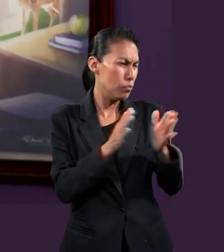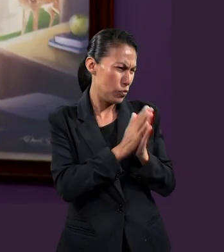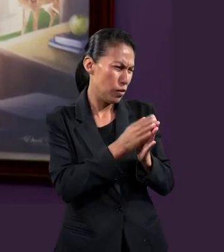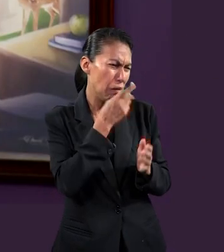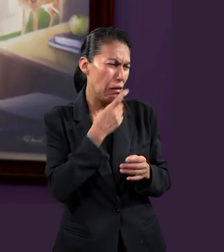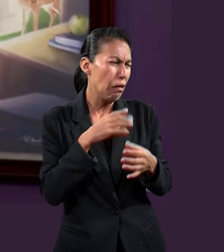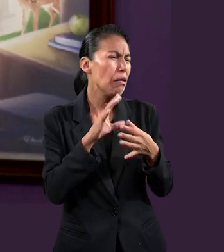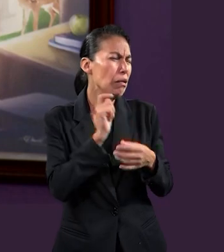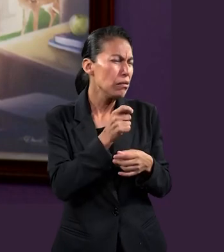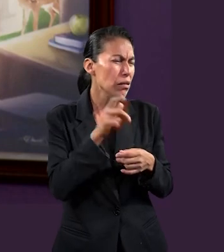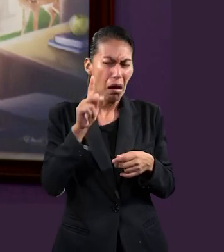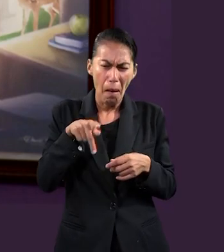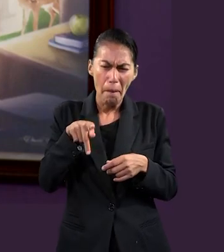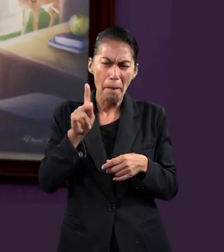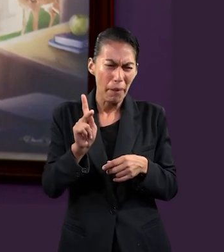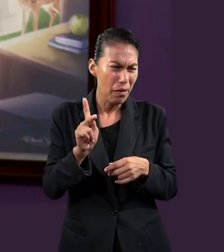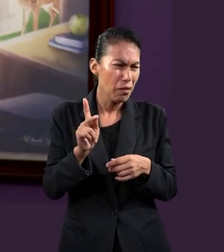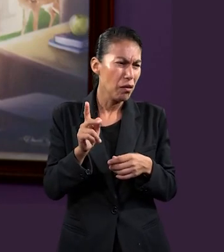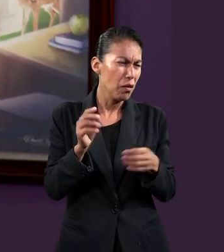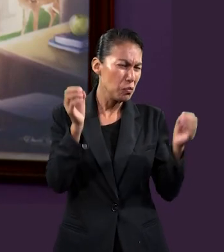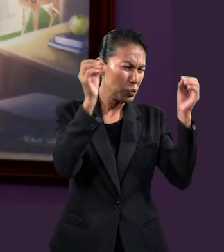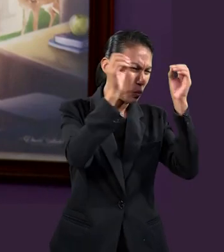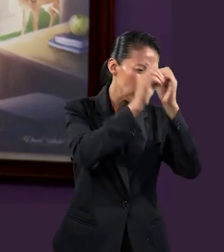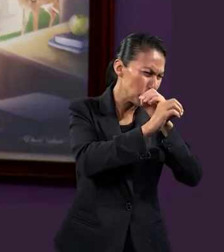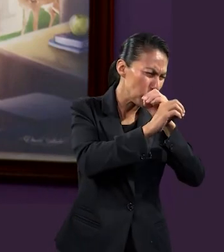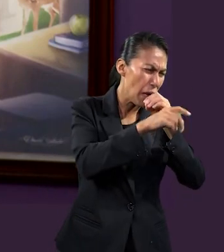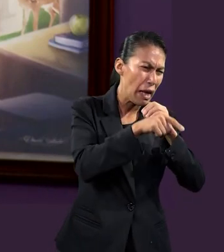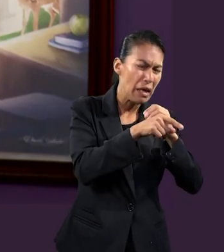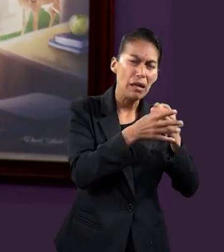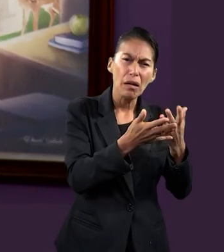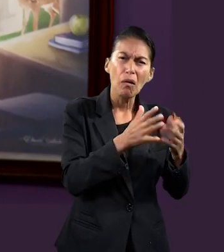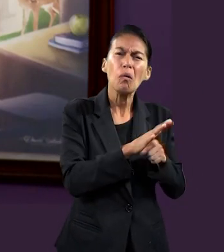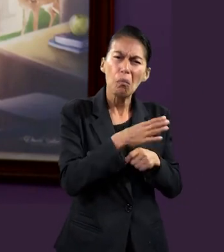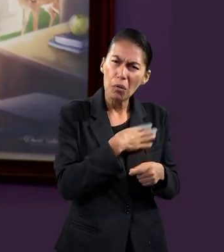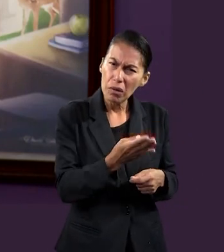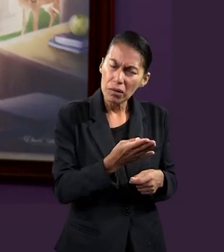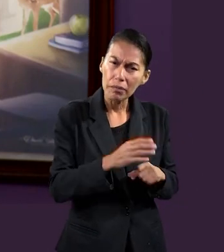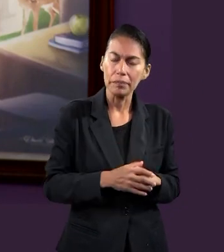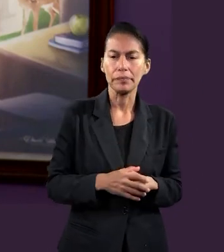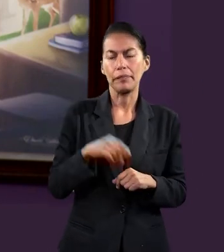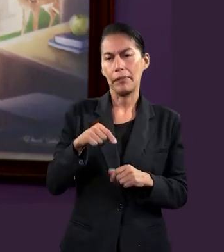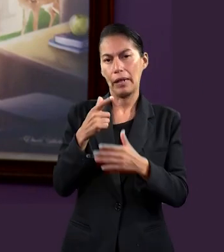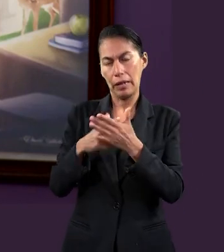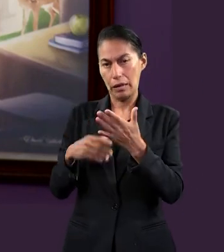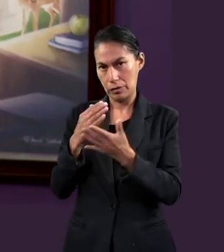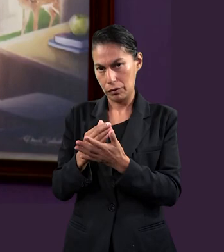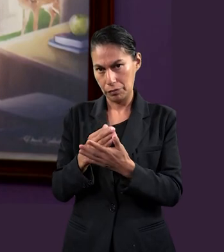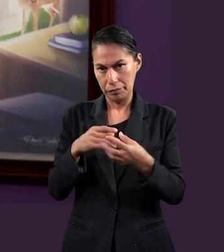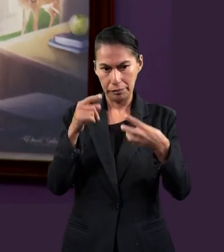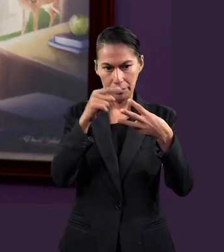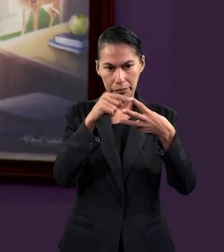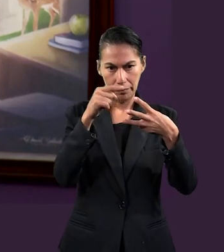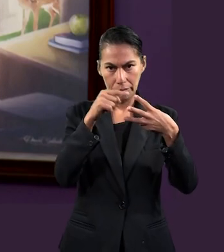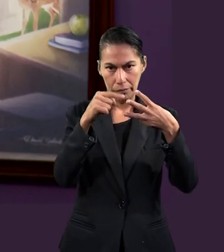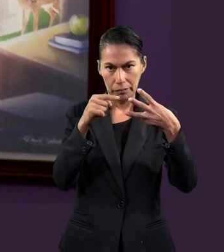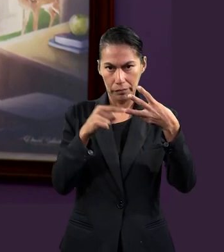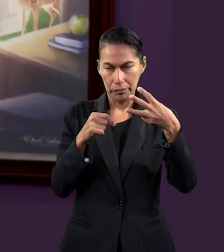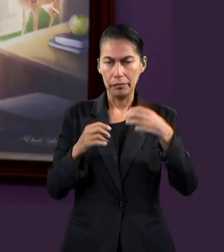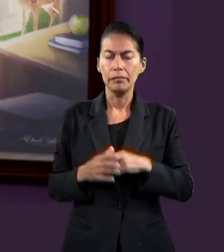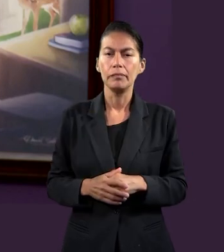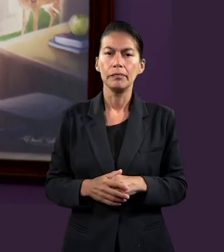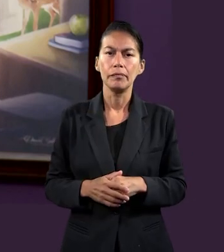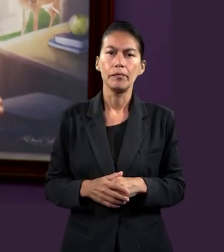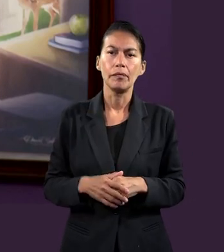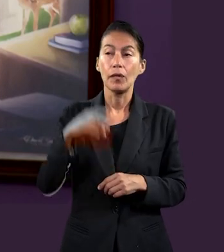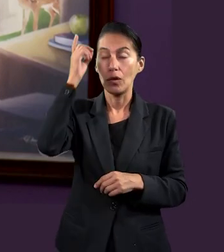en medio de la oscuridad? Pues aquí la lección dividió como en tres cosas que es esa parte positiva de Dios que